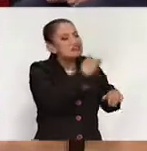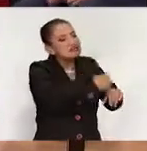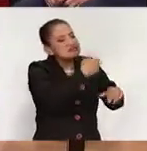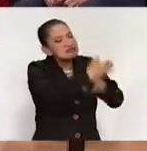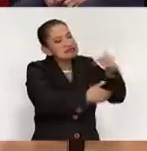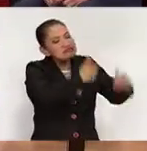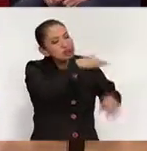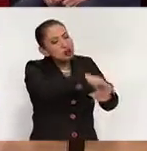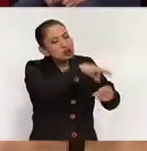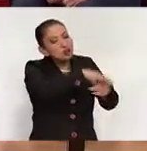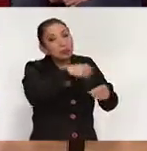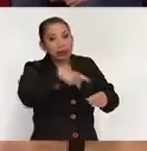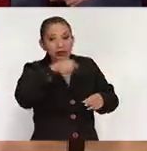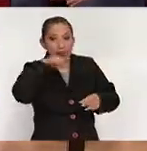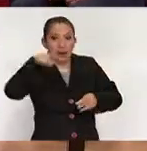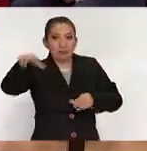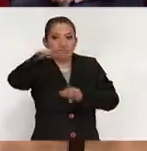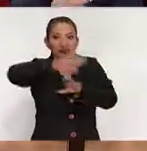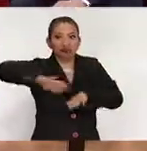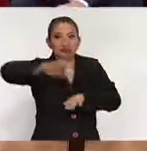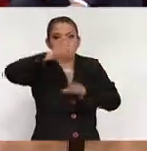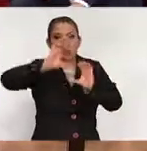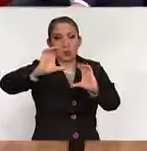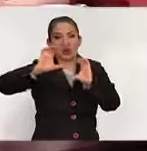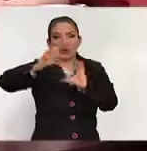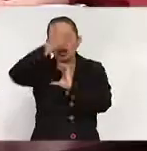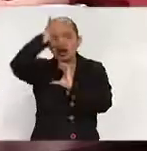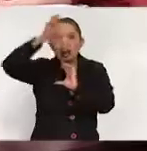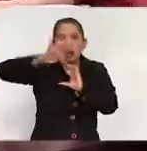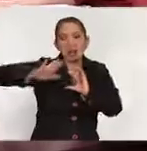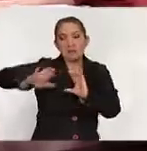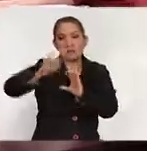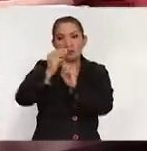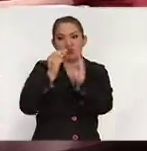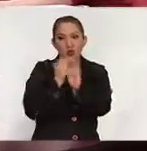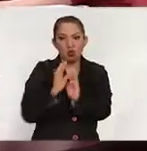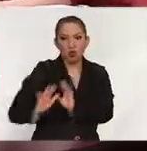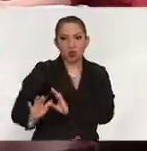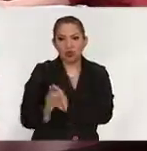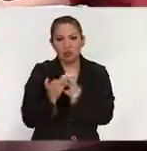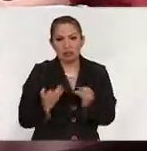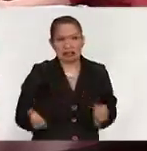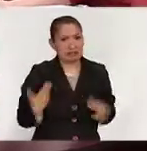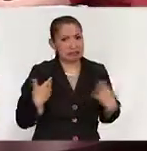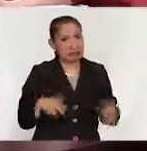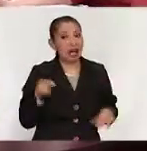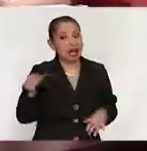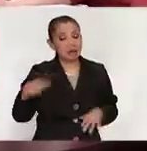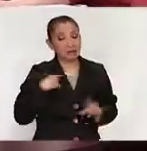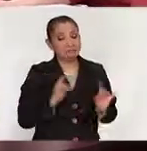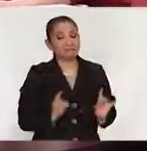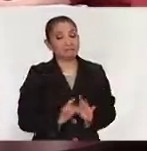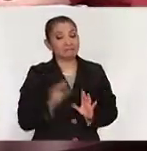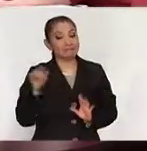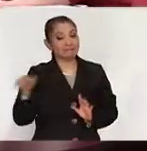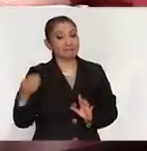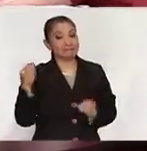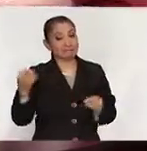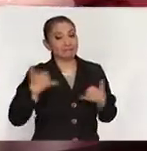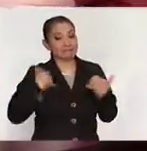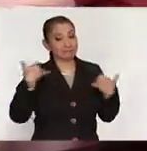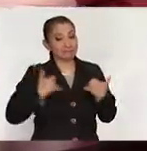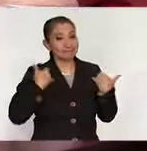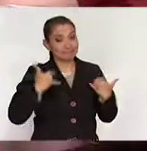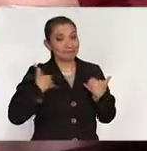proceso pero bueno también estas otras cosas no como es el cuidar el medio ambiente que por cierto es una de las causas en las que muchos